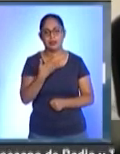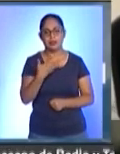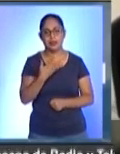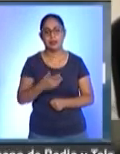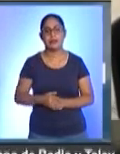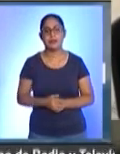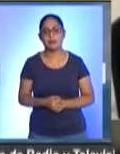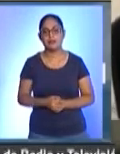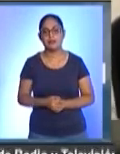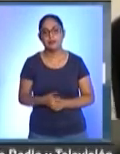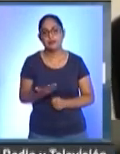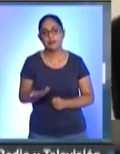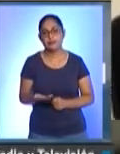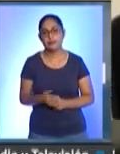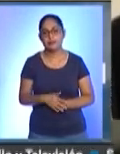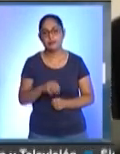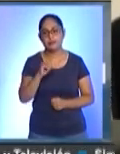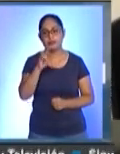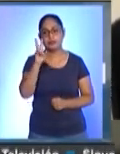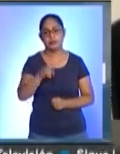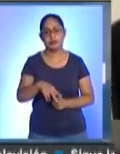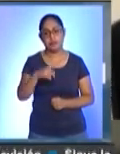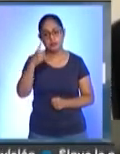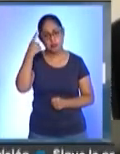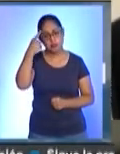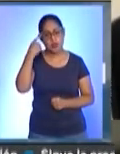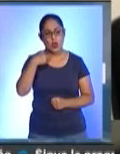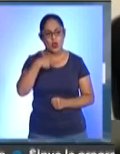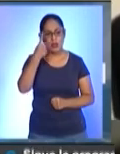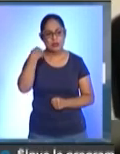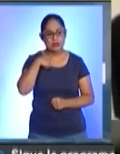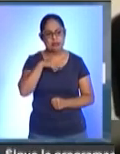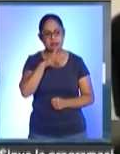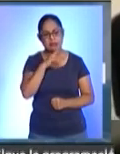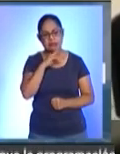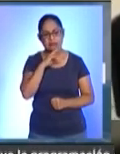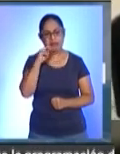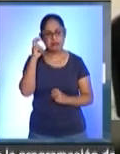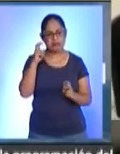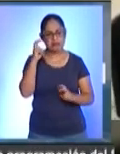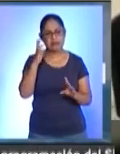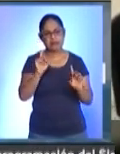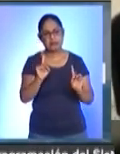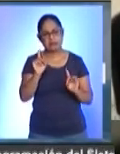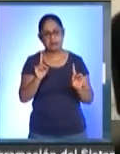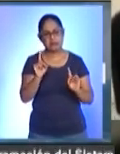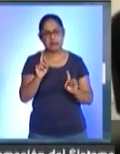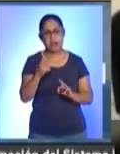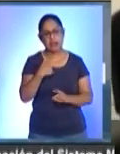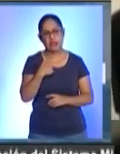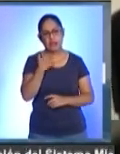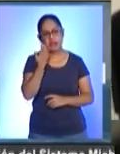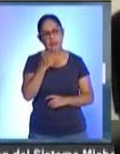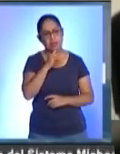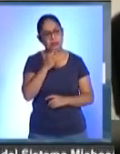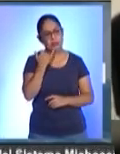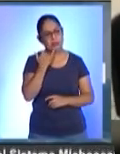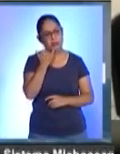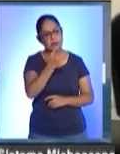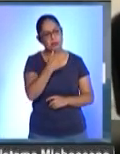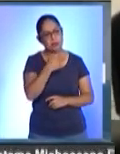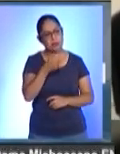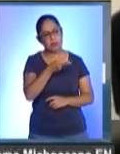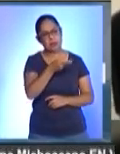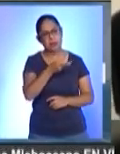lado y que bueno, a lo mejor si yo me siento inquieta o quiero consultar o por lo menos ha pasado por mi mente el hecho de que yo me